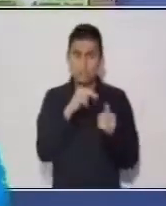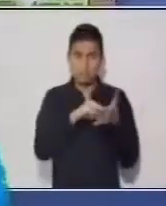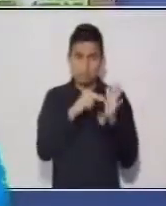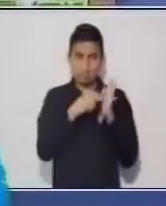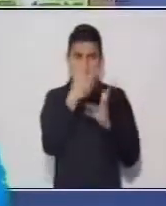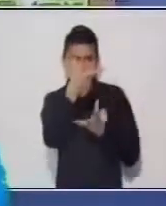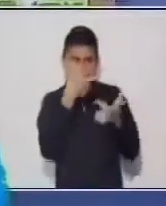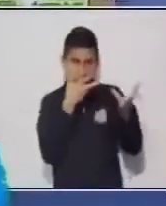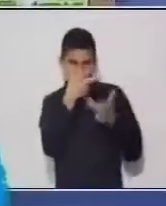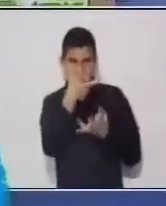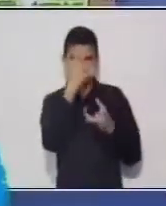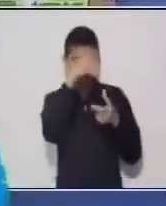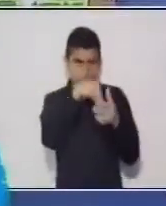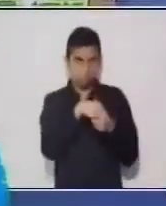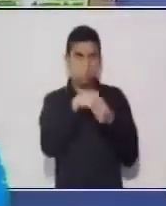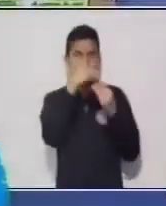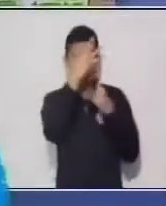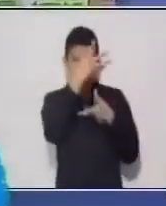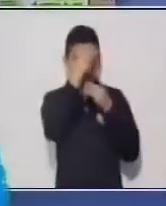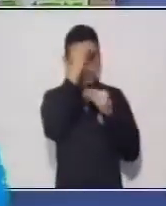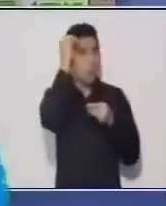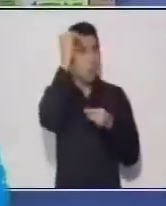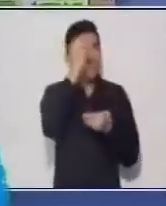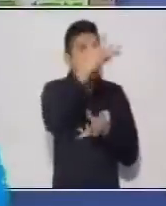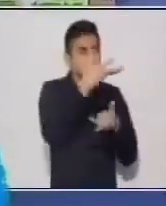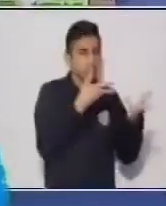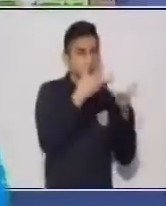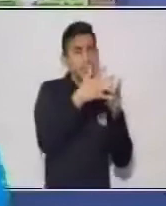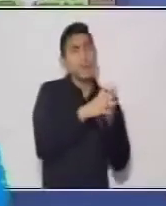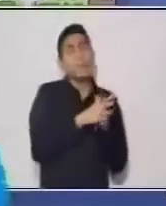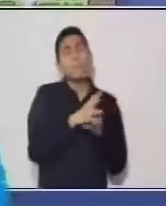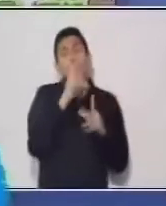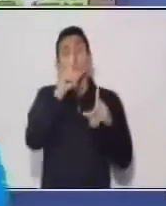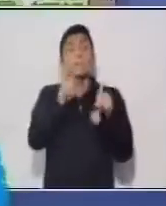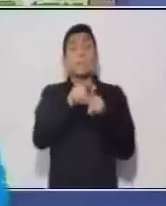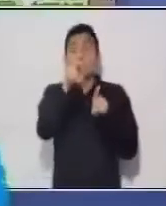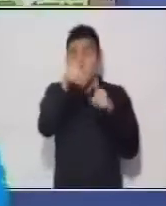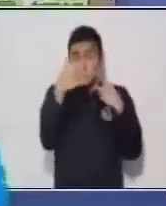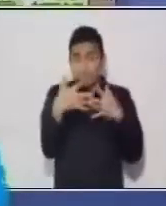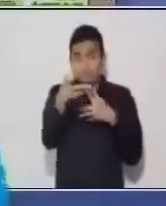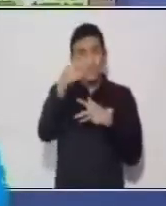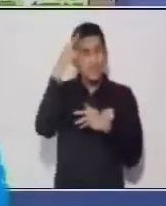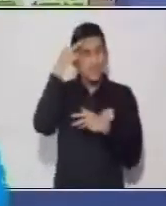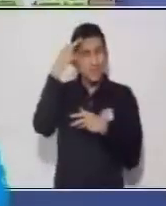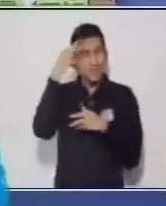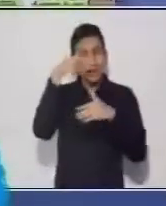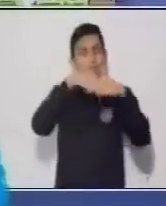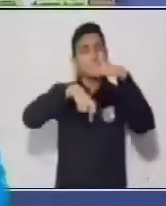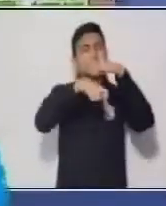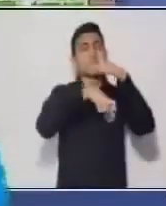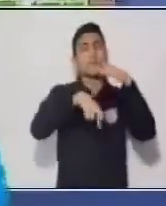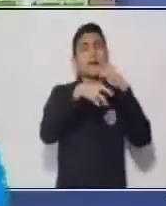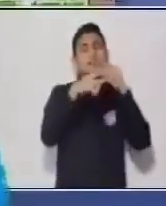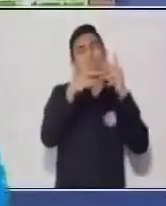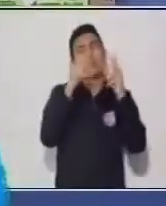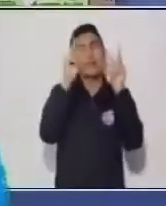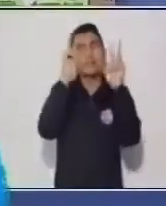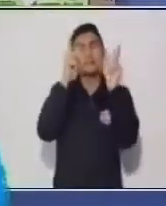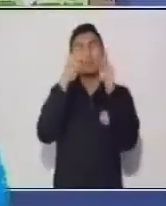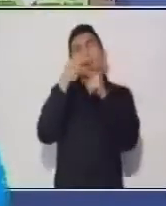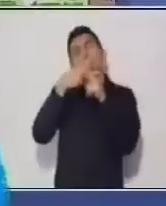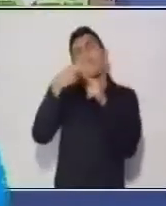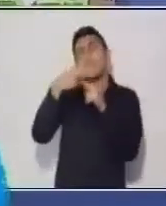intercambio de información. Si recordarás también durante primaria aprendiste acerca de las normas de cortesía,